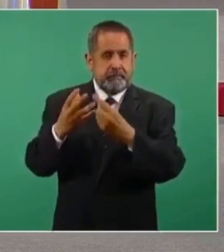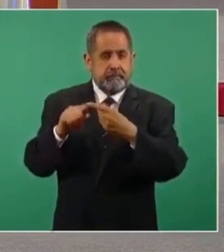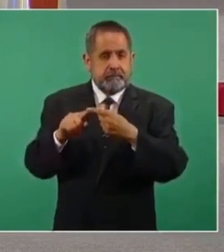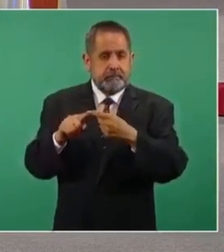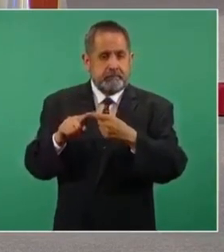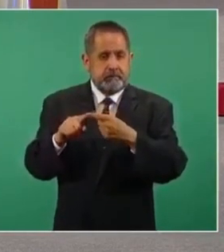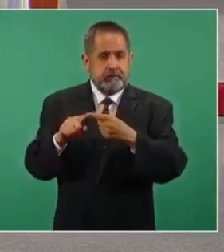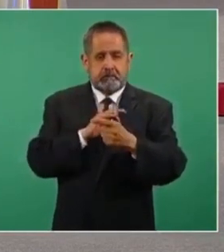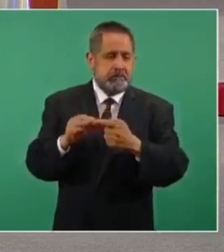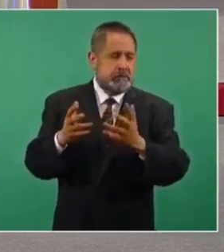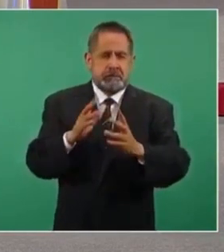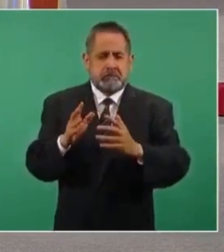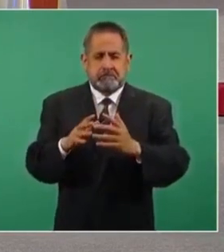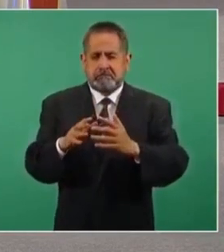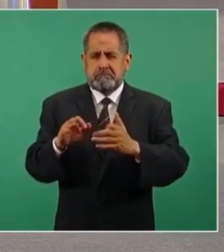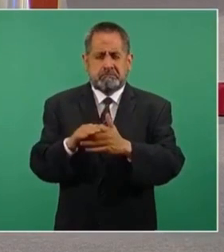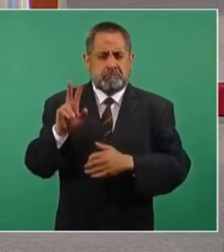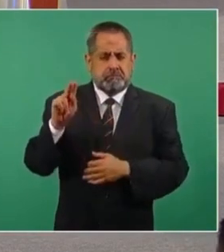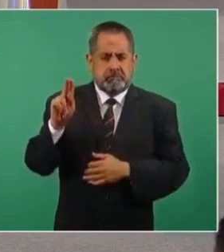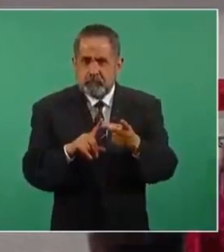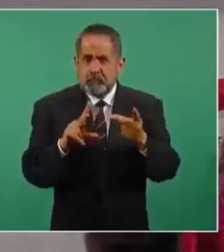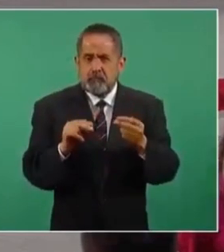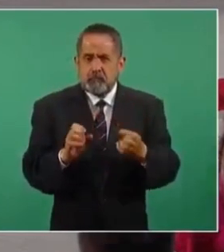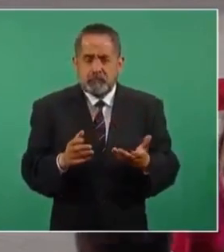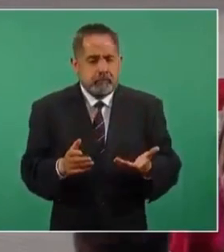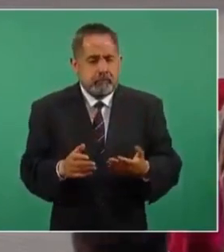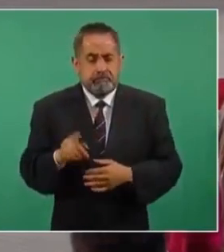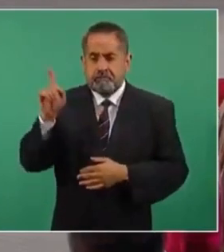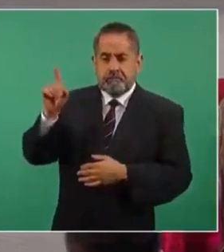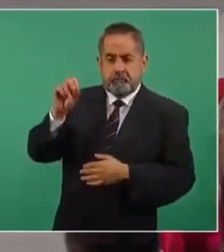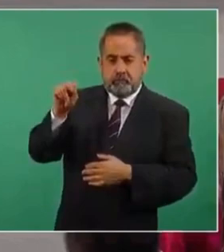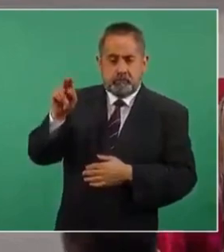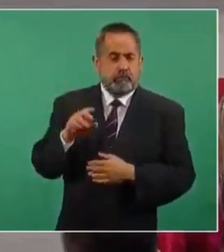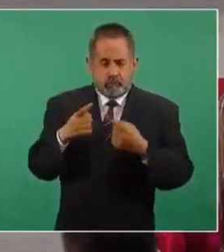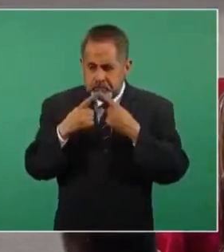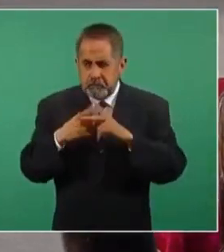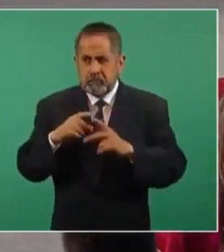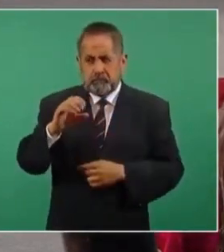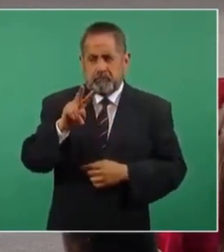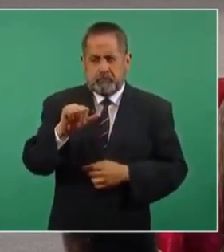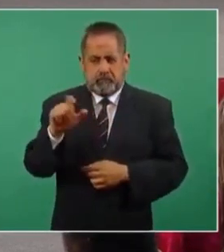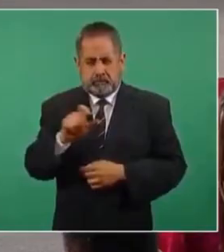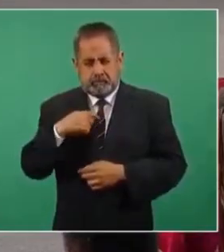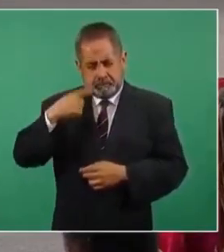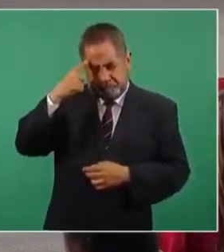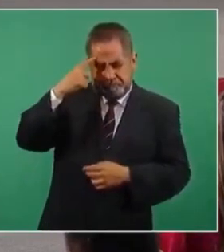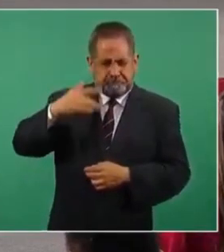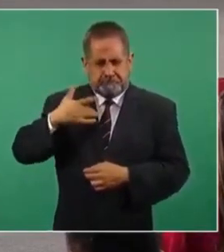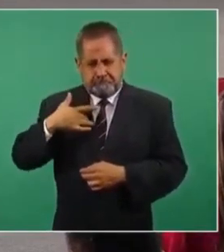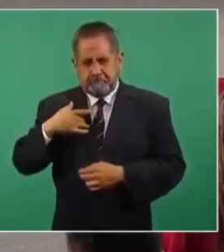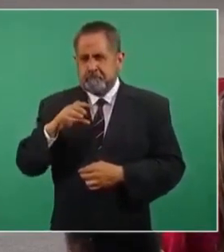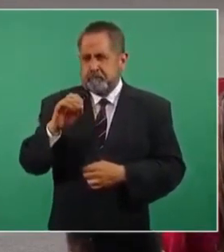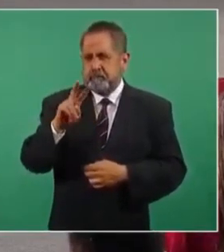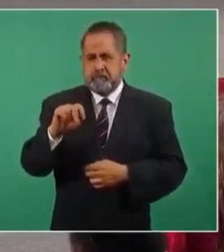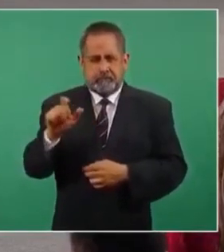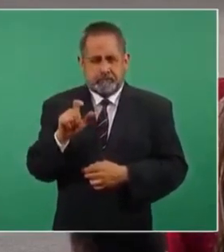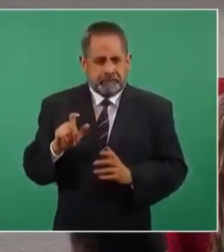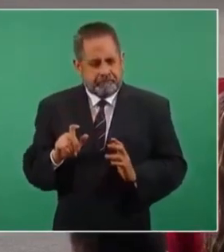son como muy cerca del 80%. El mecanismo de la ONU, yo estaba haciendo un análisis, COVAC,